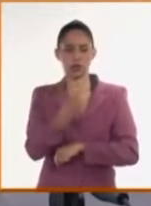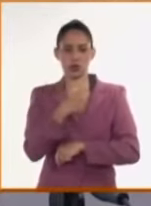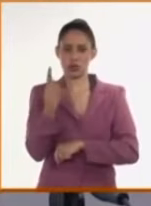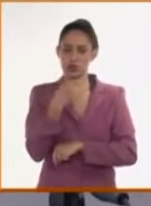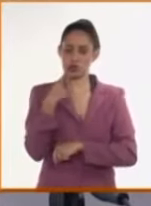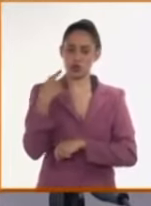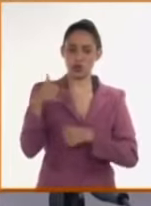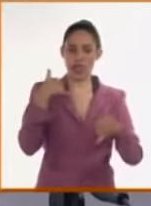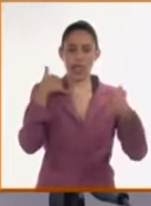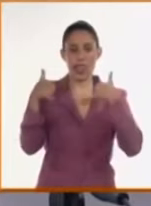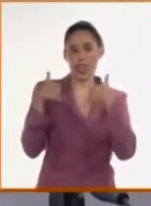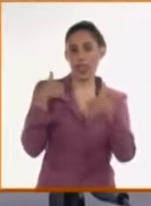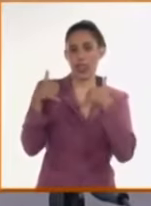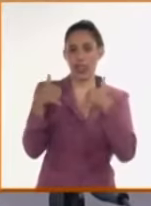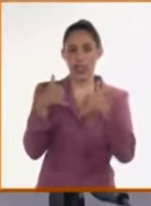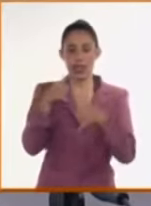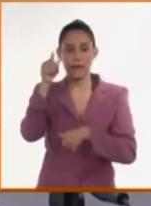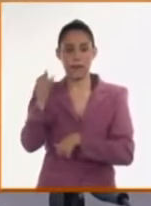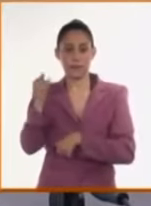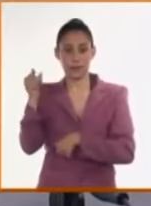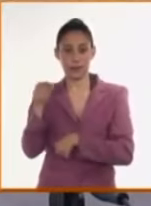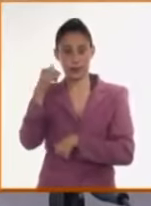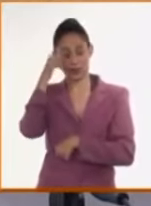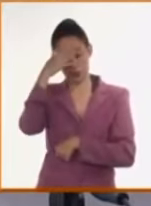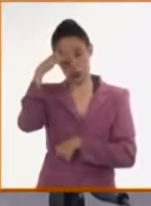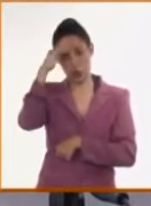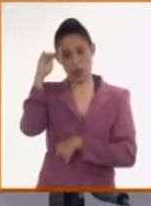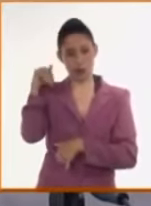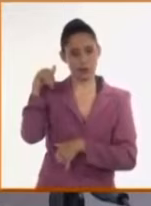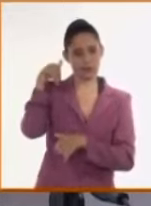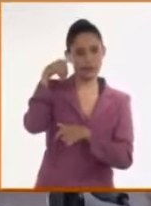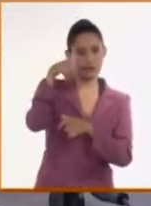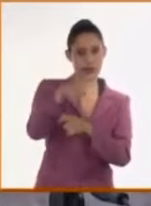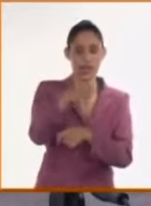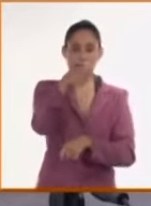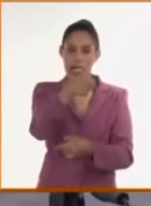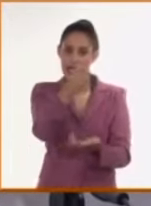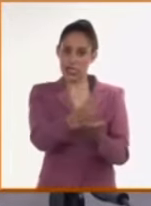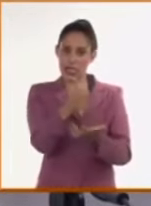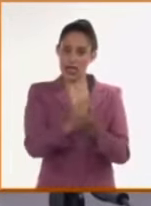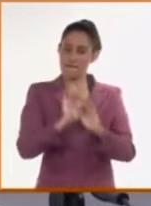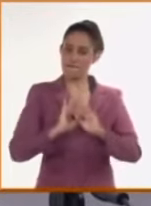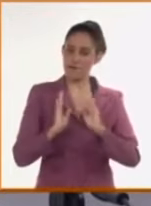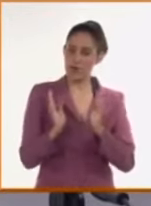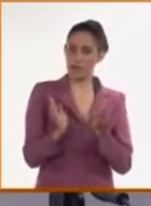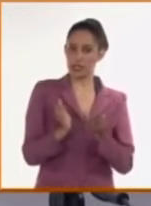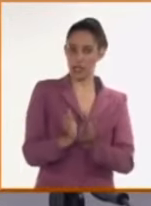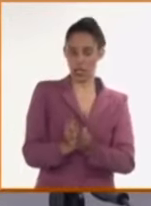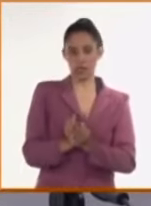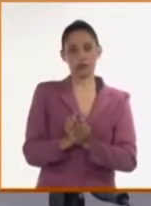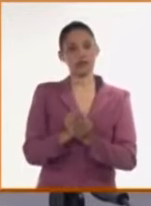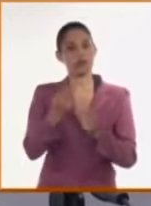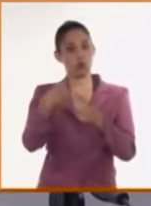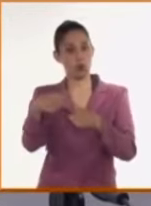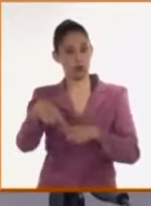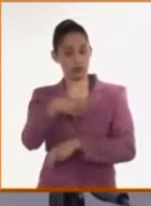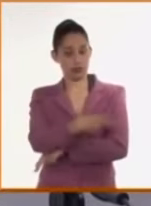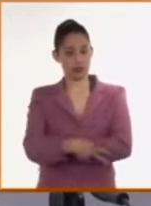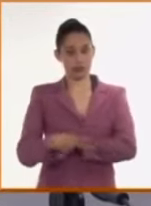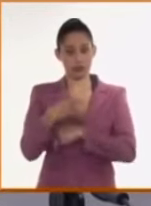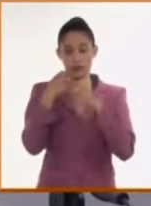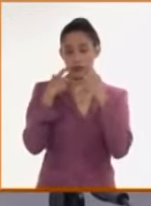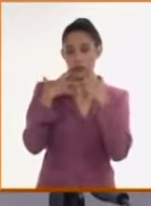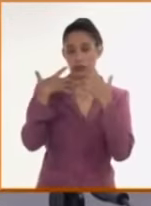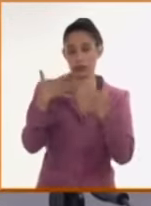residentes allí o que están en tránsito o con sus familiares o sus familiares aquí